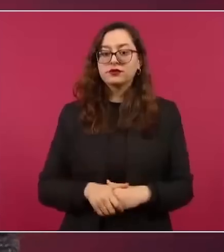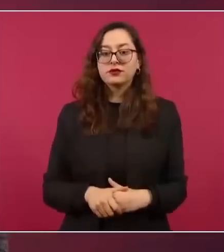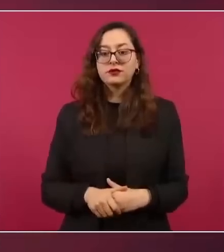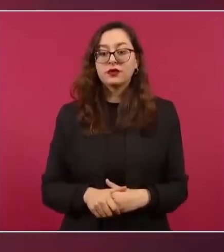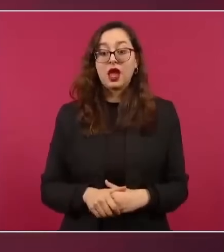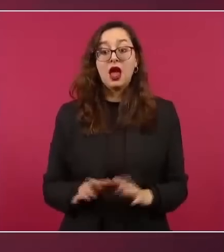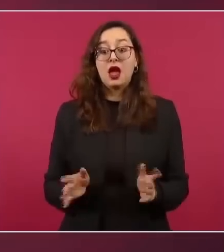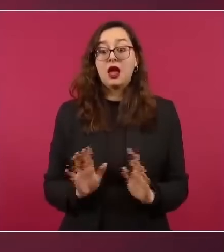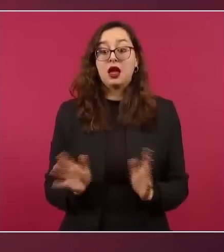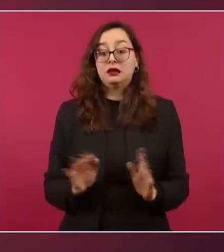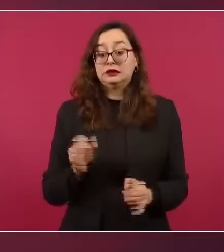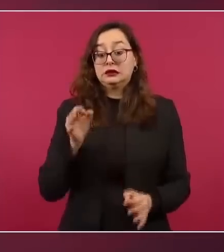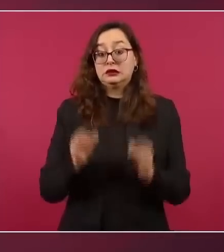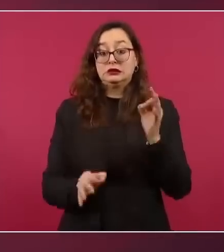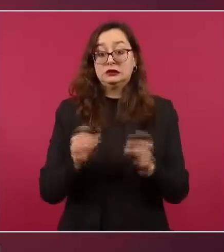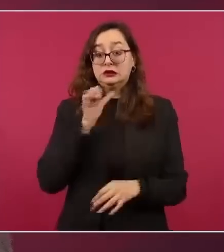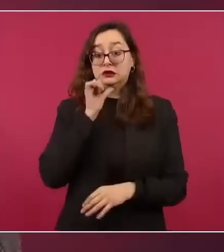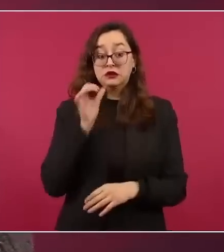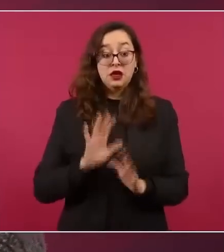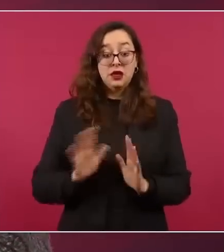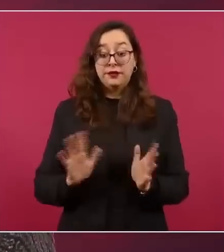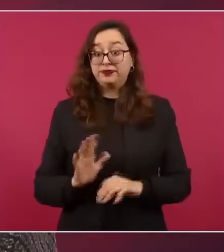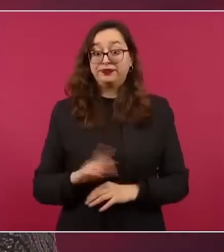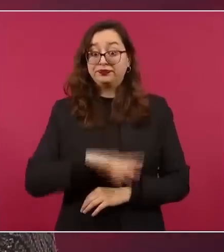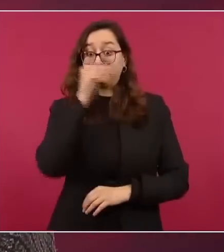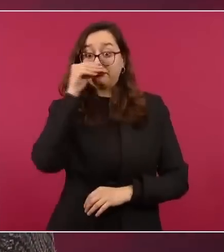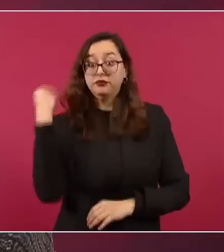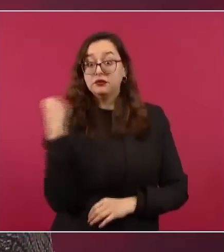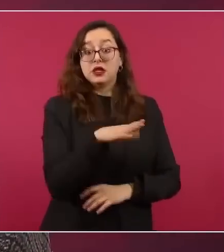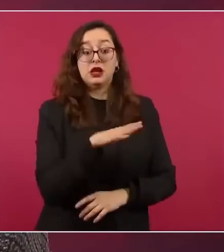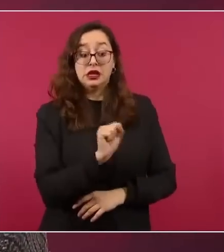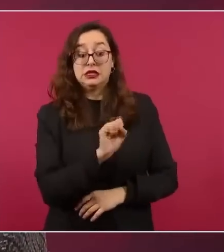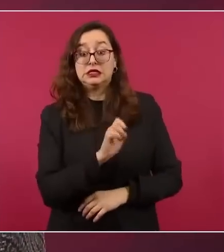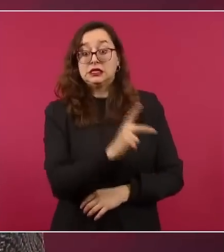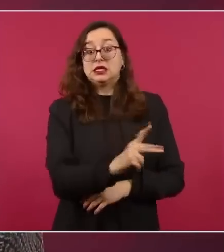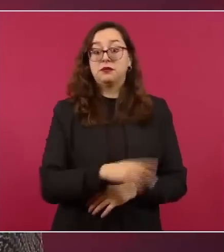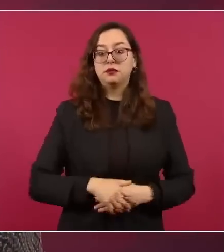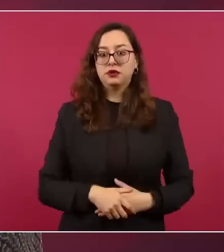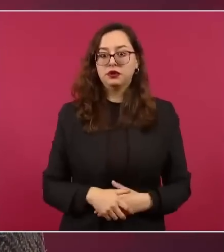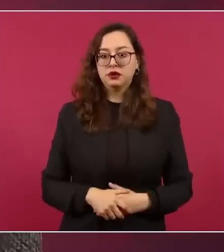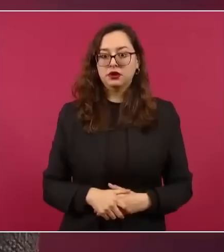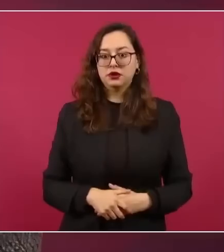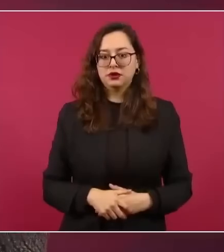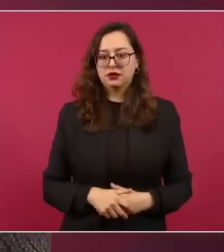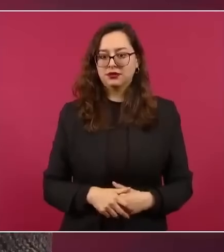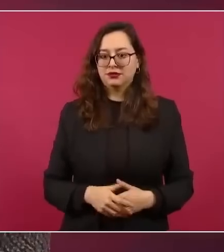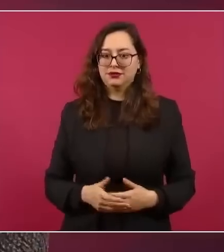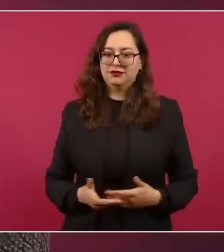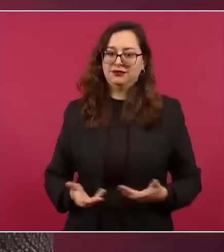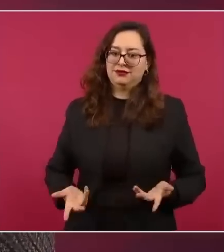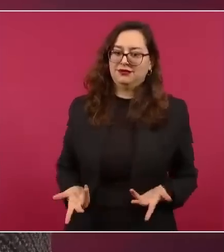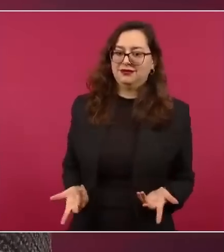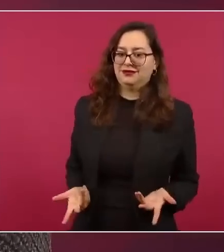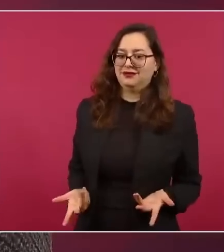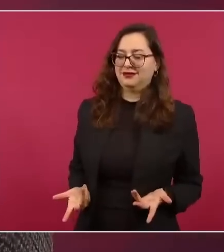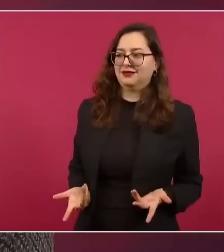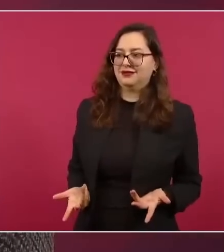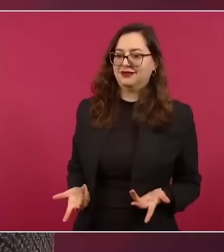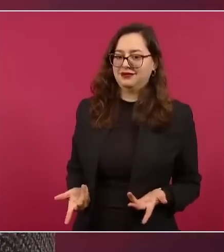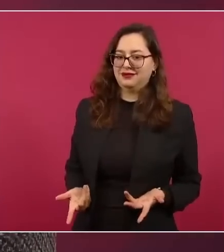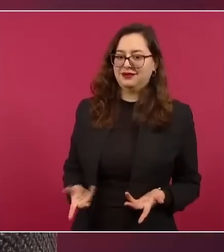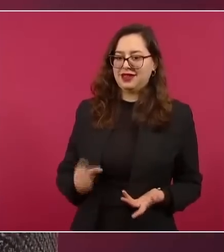la SEP le saque las castañas del fuego